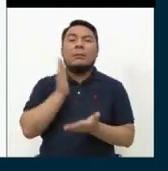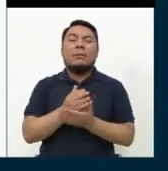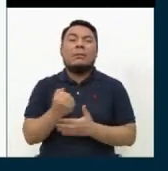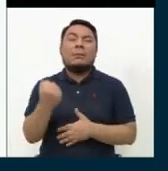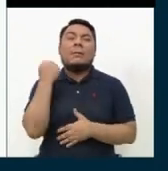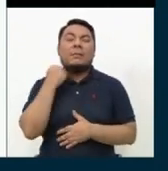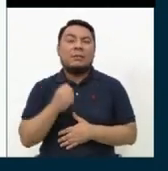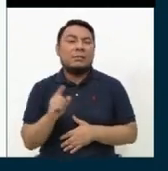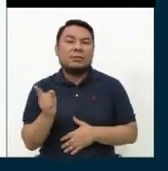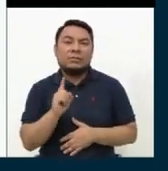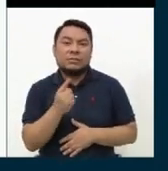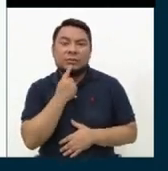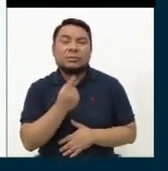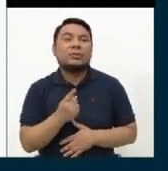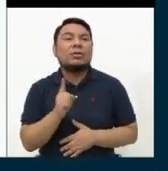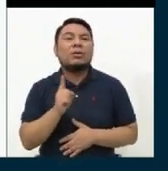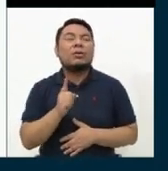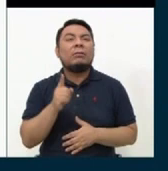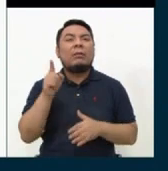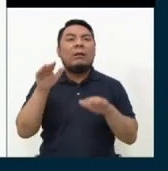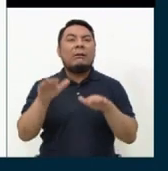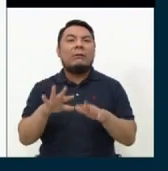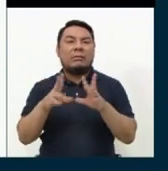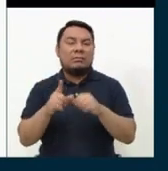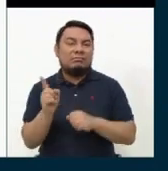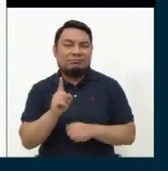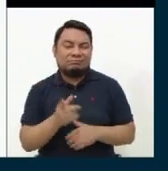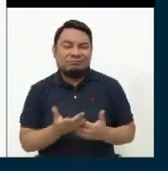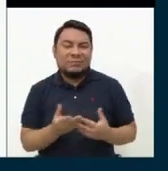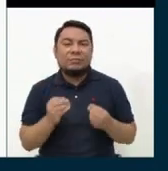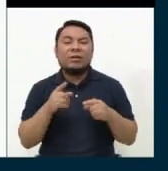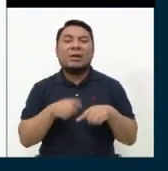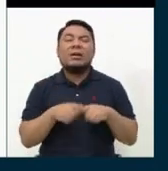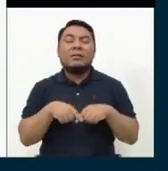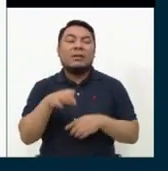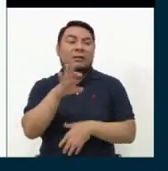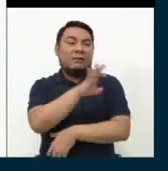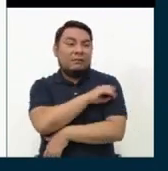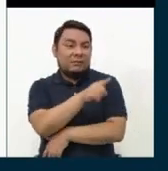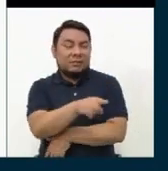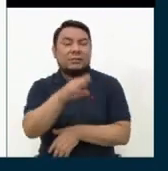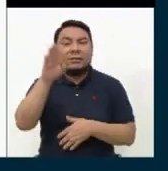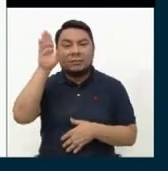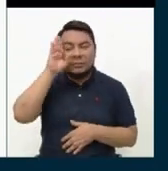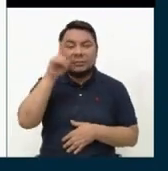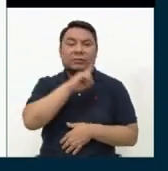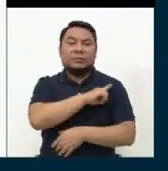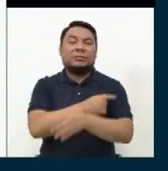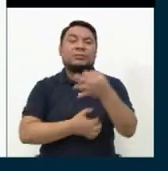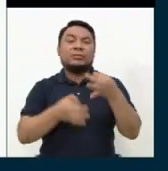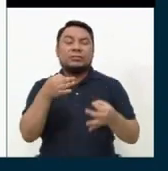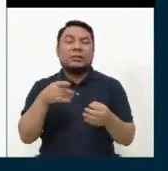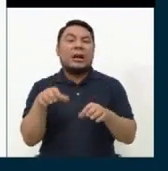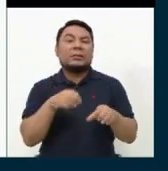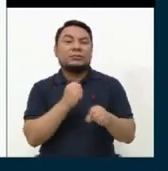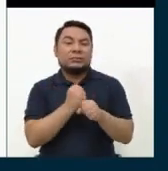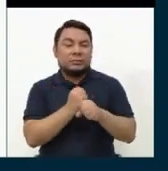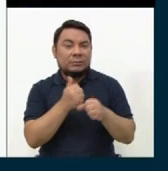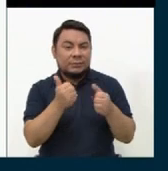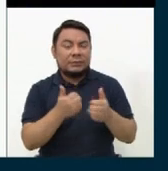no disuaden a los delincuentes porque depende mucho de si la fiscalía, la policía y el Poder Judicial hacen su trabajo.